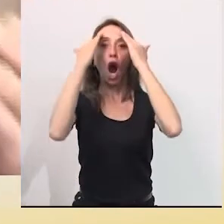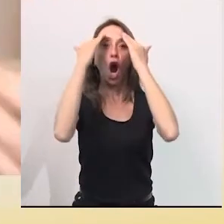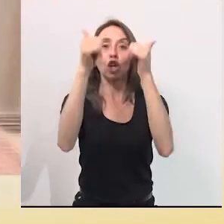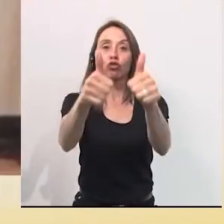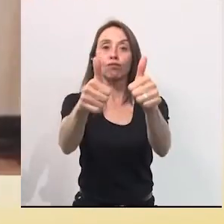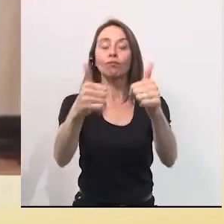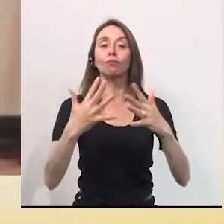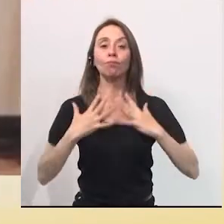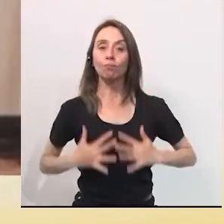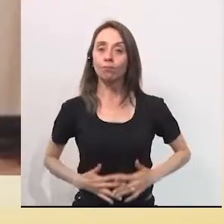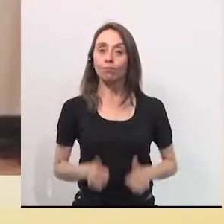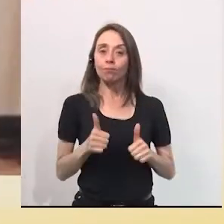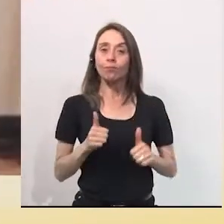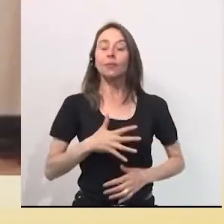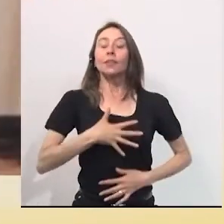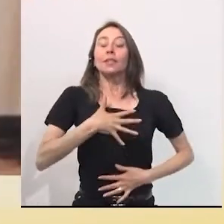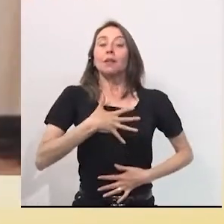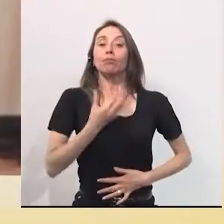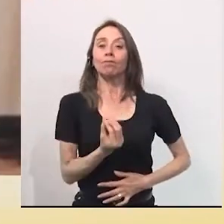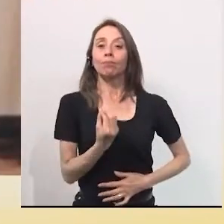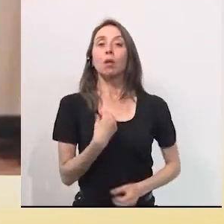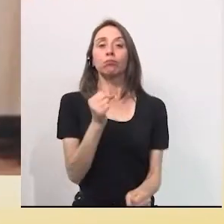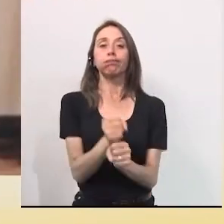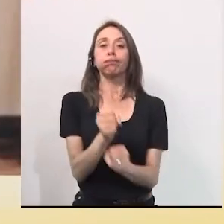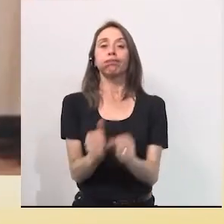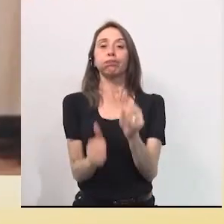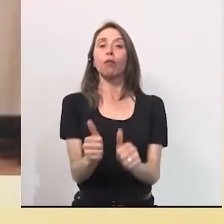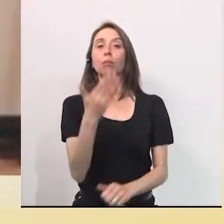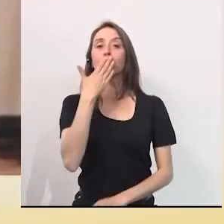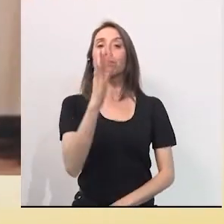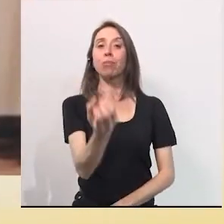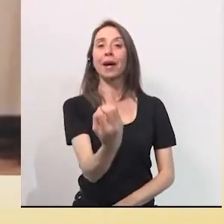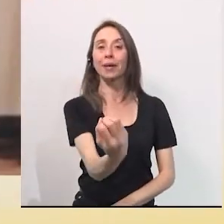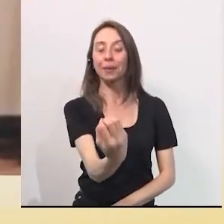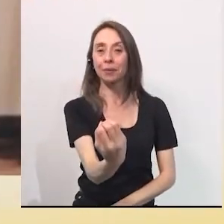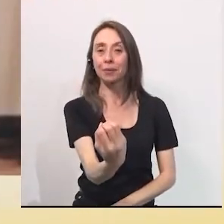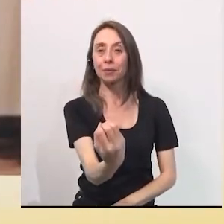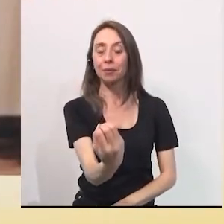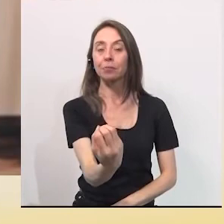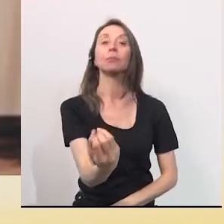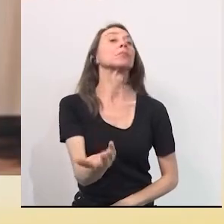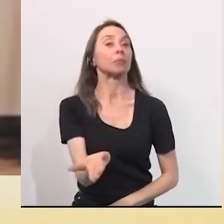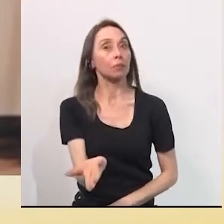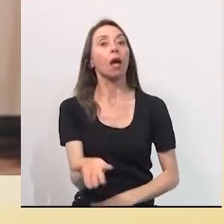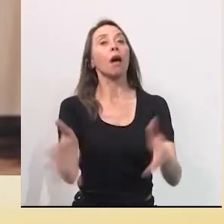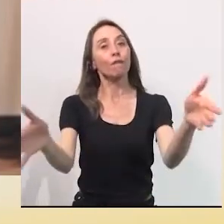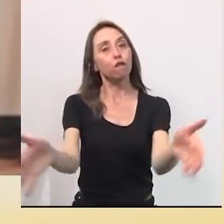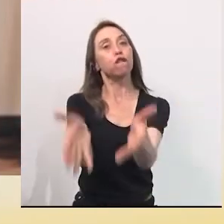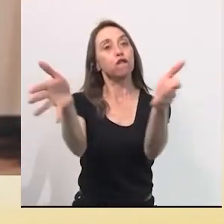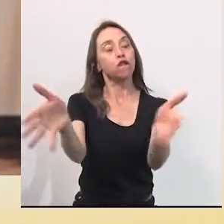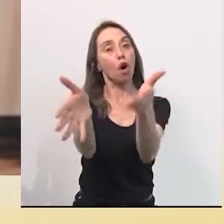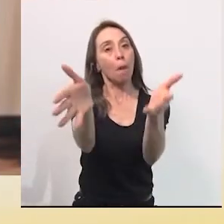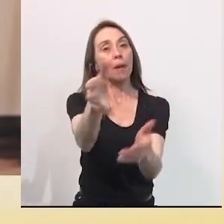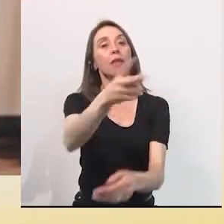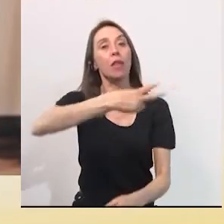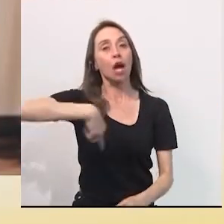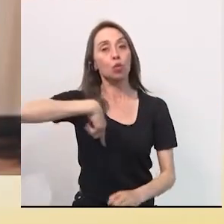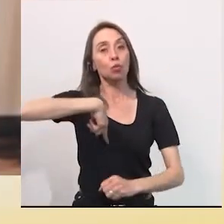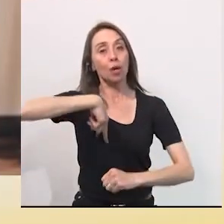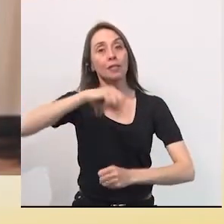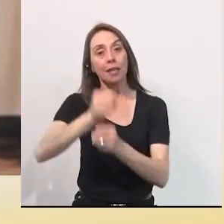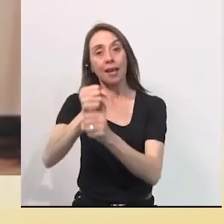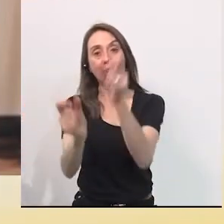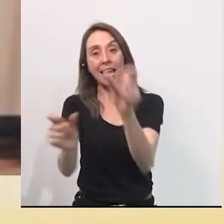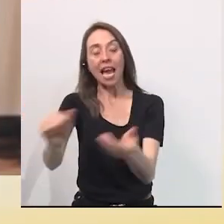mejor momento psicológico, físicamente, emocionalmente y profesionalmente. Y